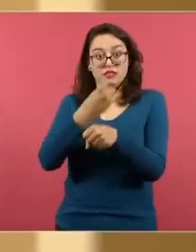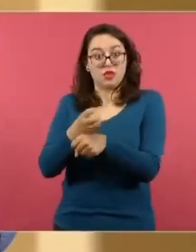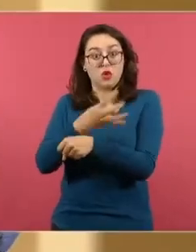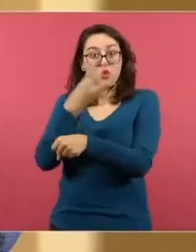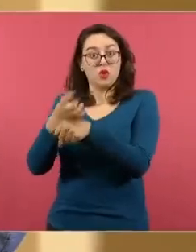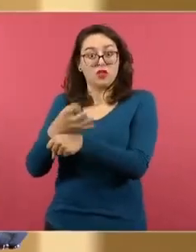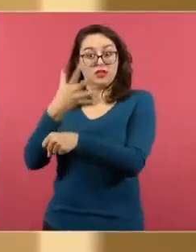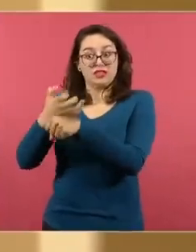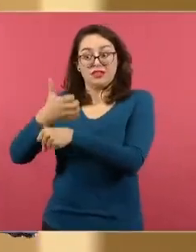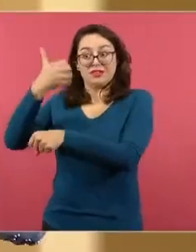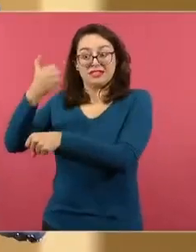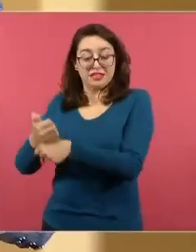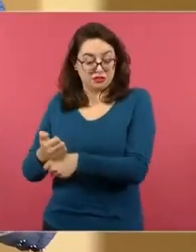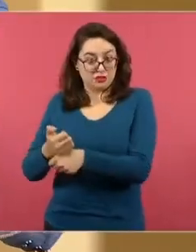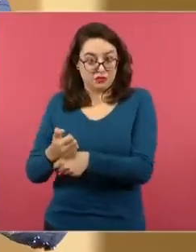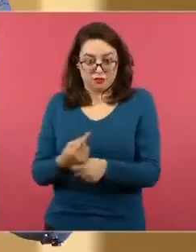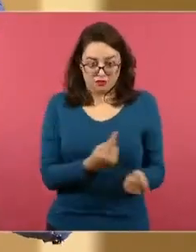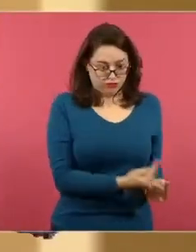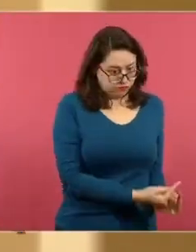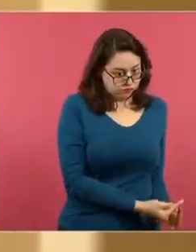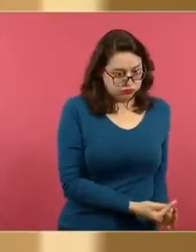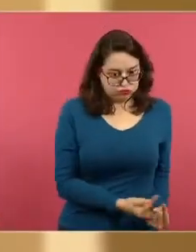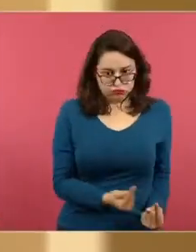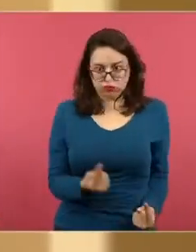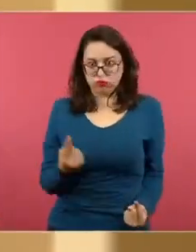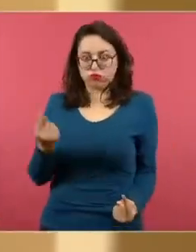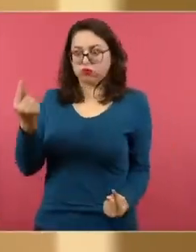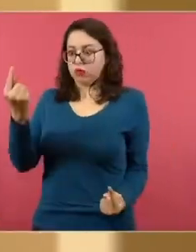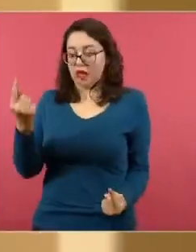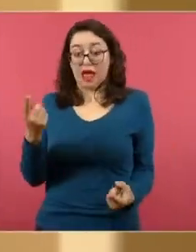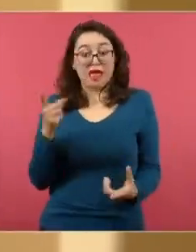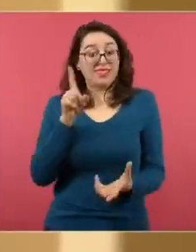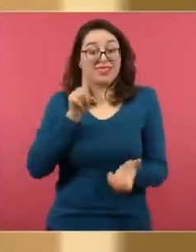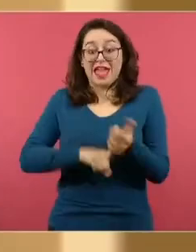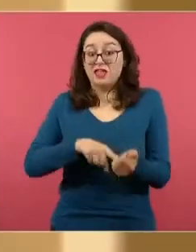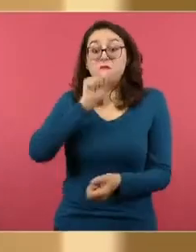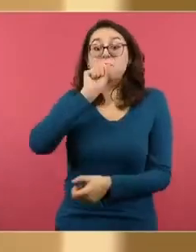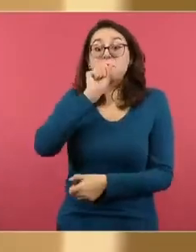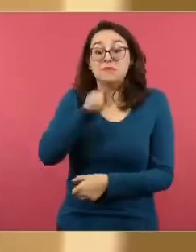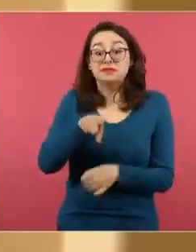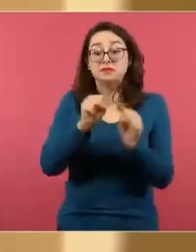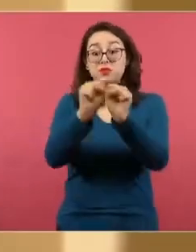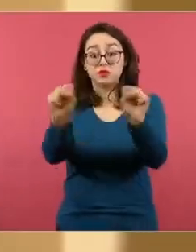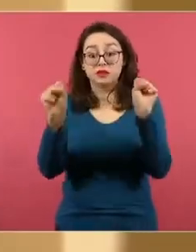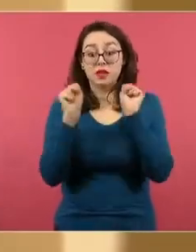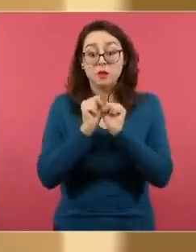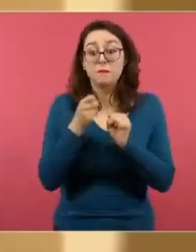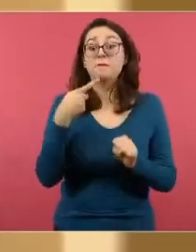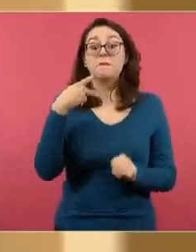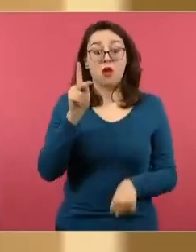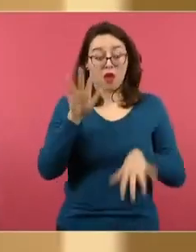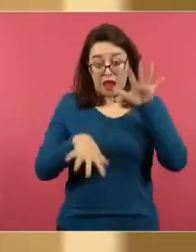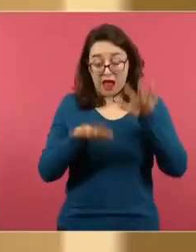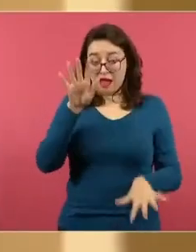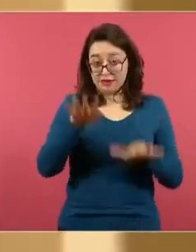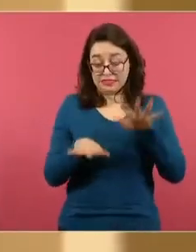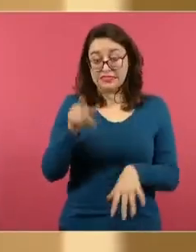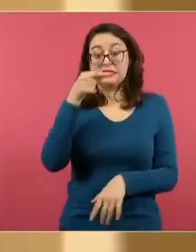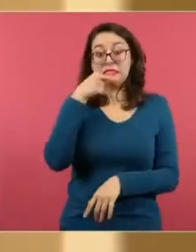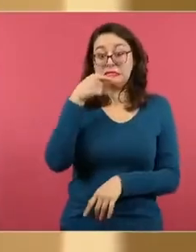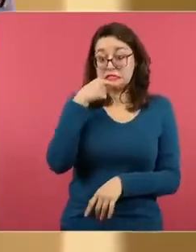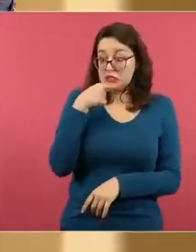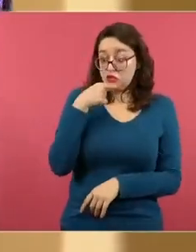debieran de tener. En ese sentido, es que se pretende reconocer que se va a enfocar a dar